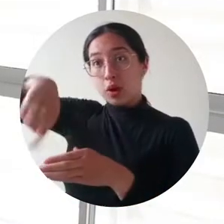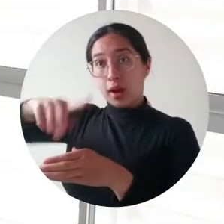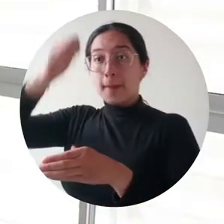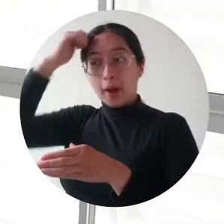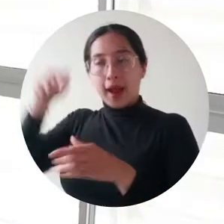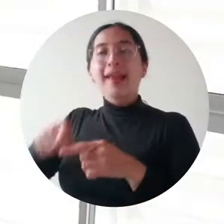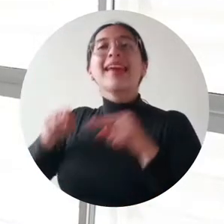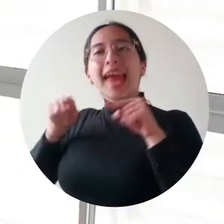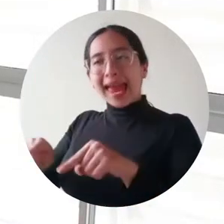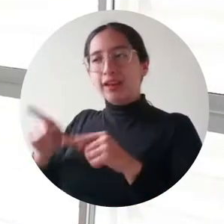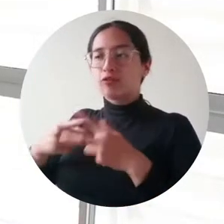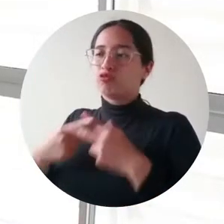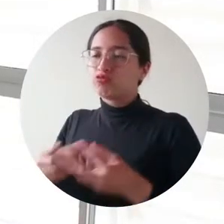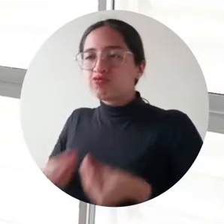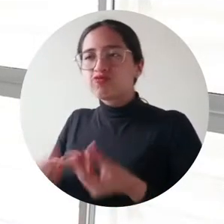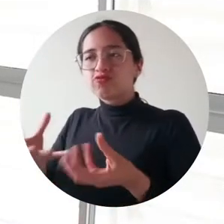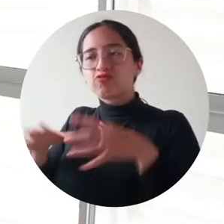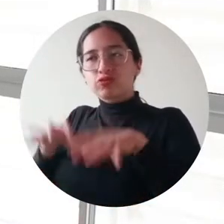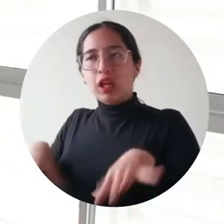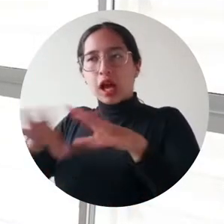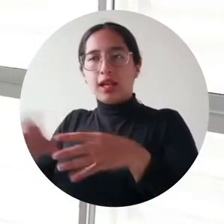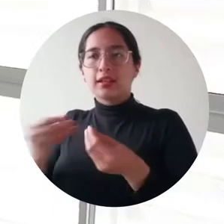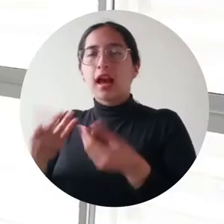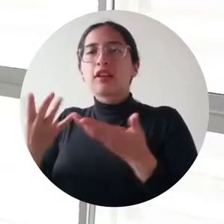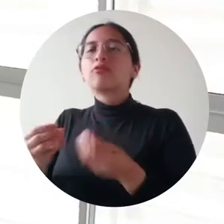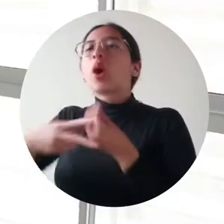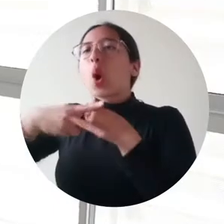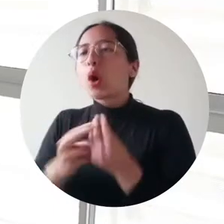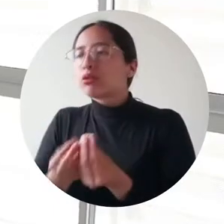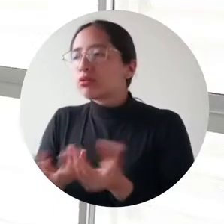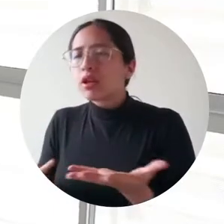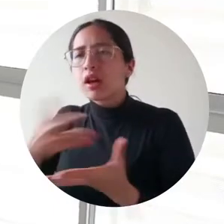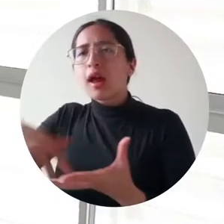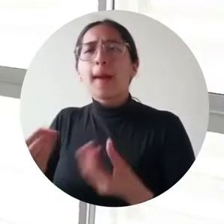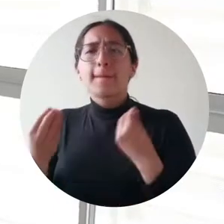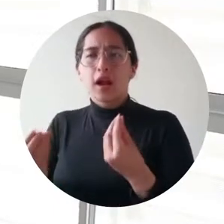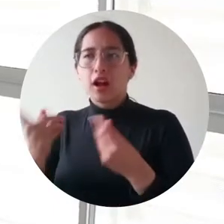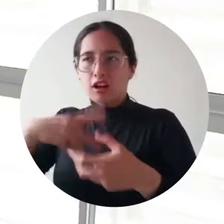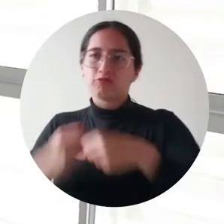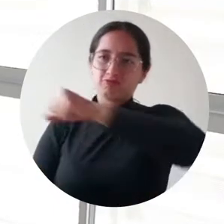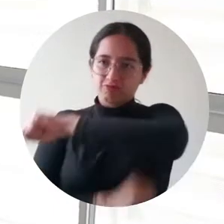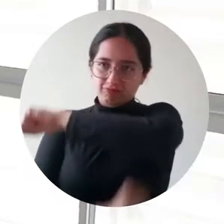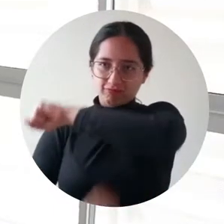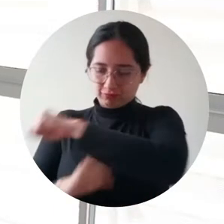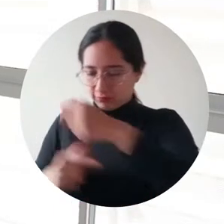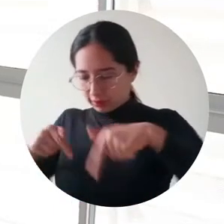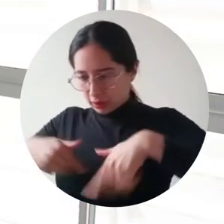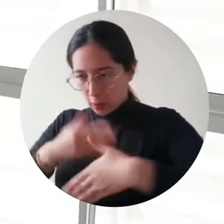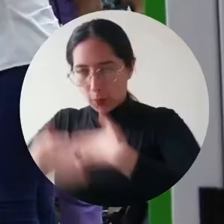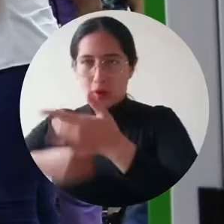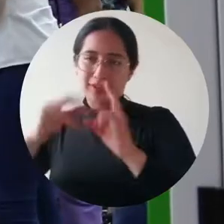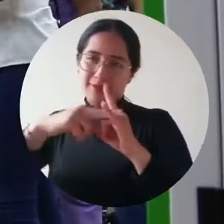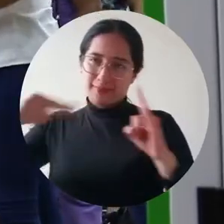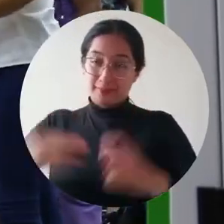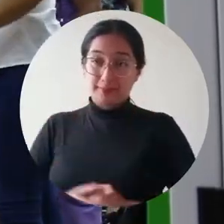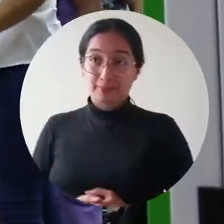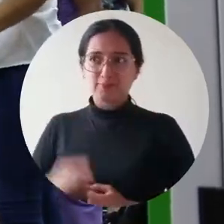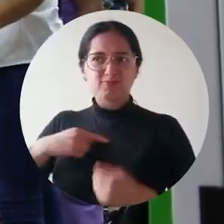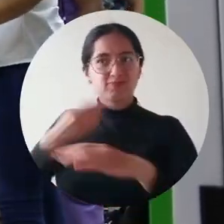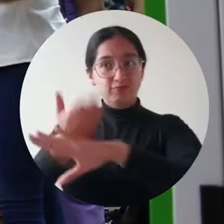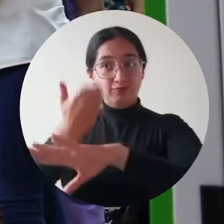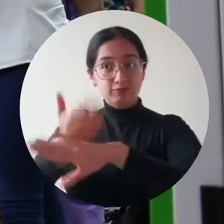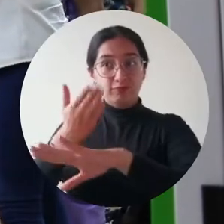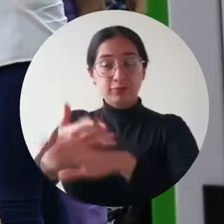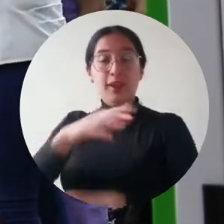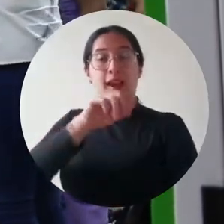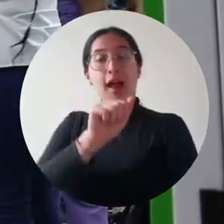esas herramientas metodológicas que debe tener todo docente para fortalecer estos procesos de inclusión en la Universidad de Magdalena. Esta iniciativa,